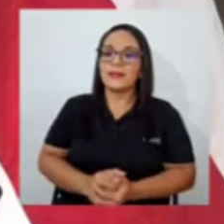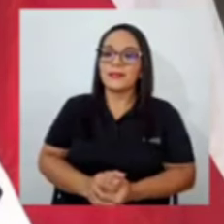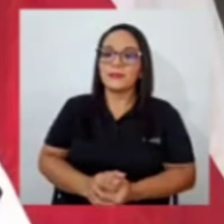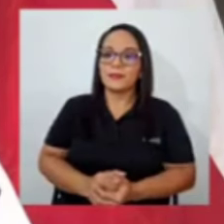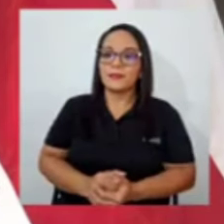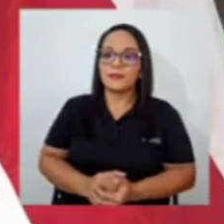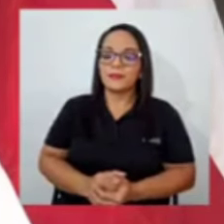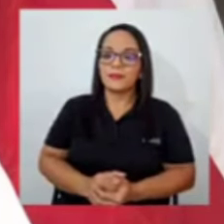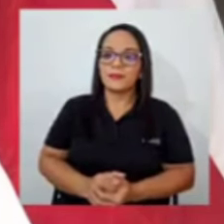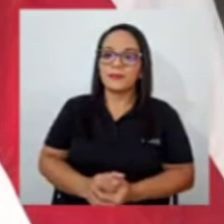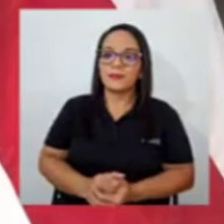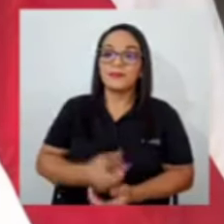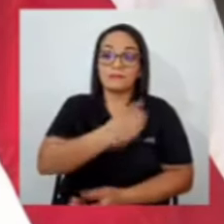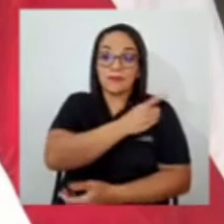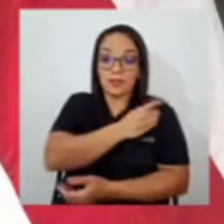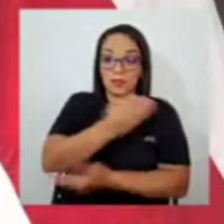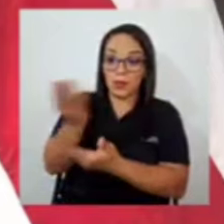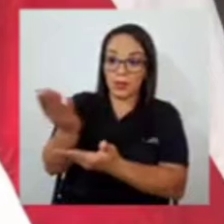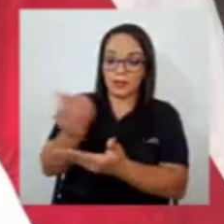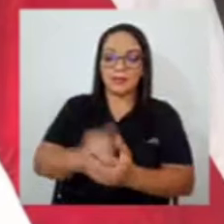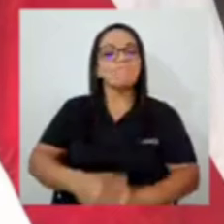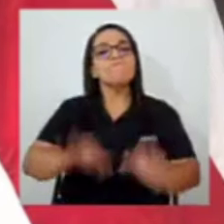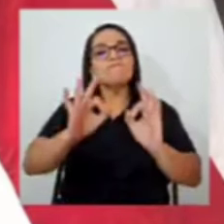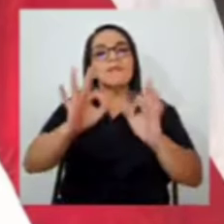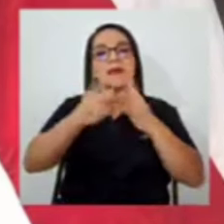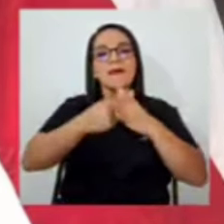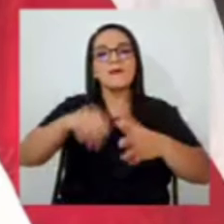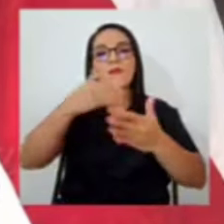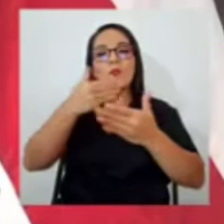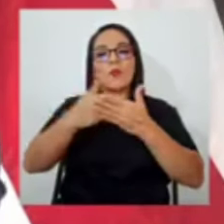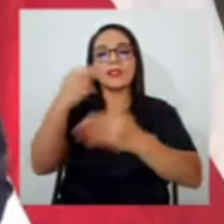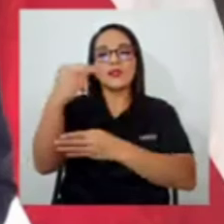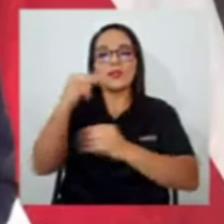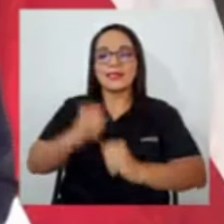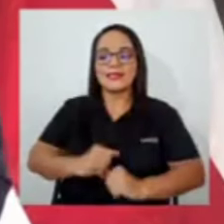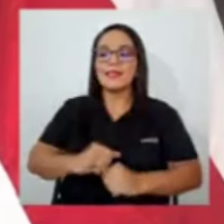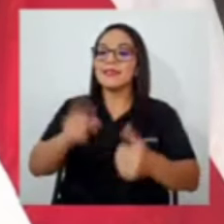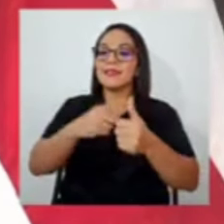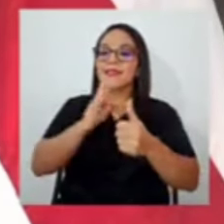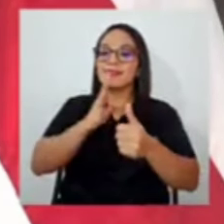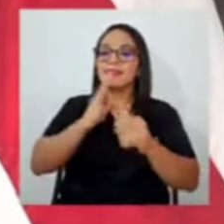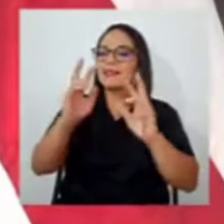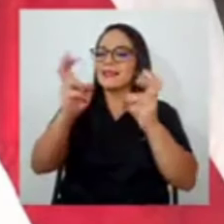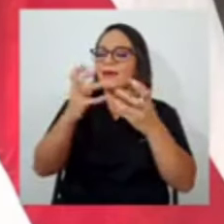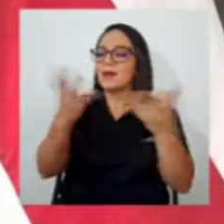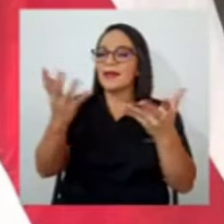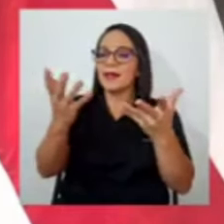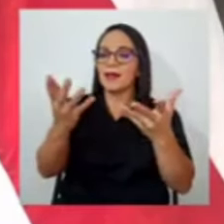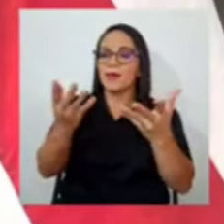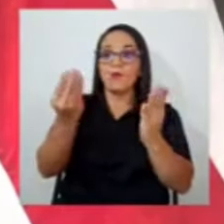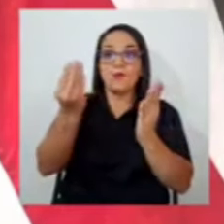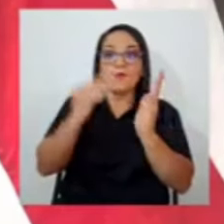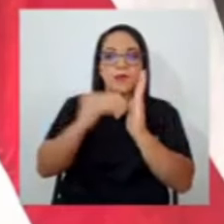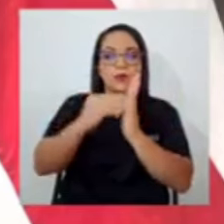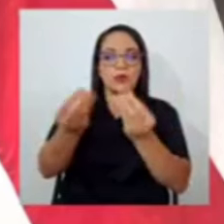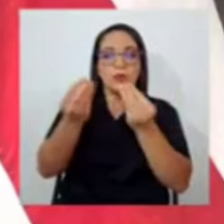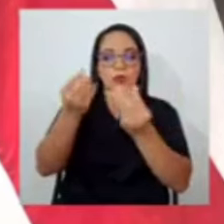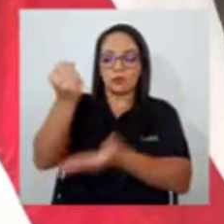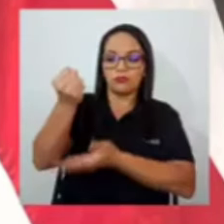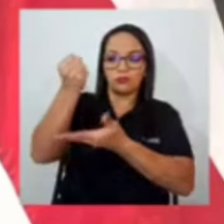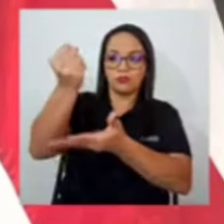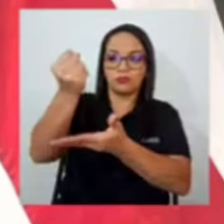Adelante, don Arnold. Comenzamos con buenas noticias, hablando sobre la millonaria inversión del ICE para